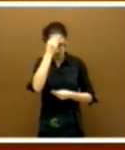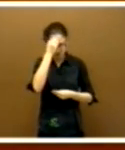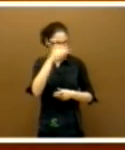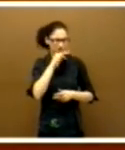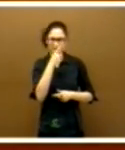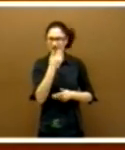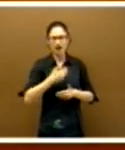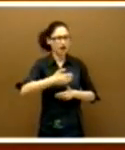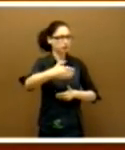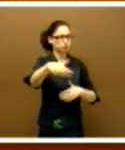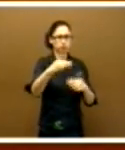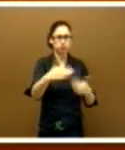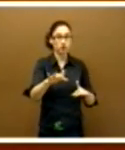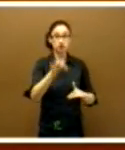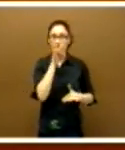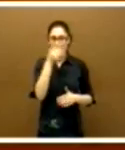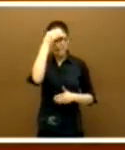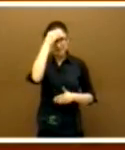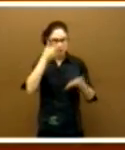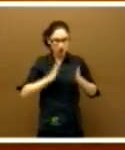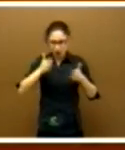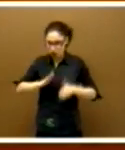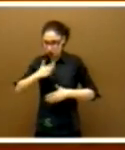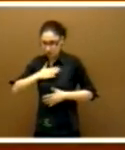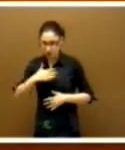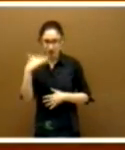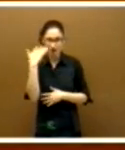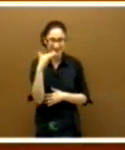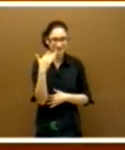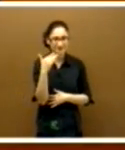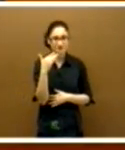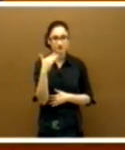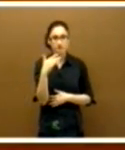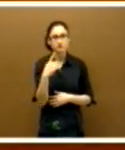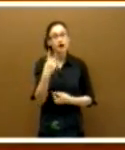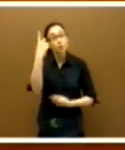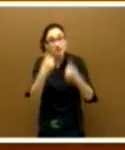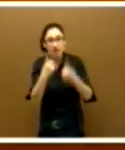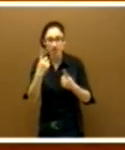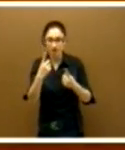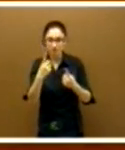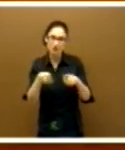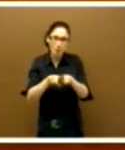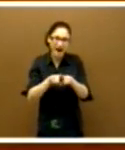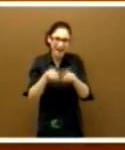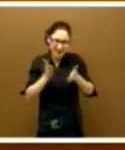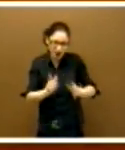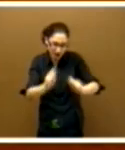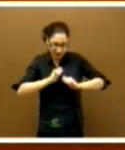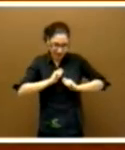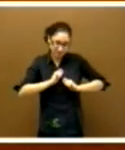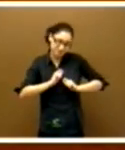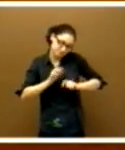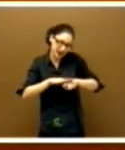pero si aún estamos pensando en los hijos, se ríe. A veces también nos los dejan para echarles una mano, no mucho.